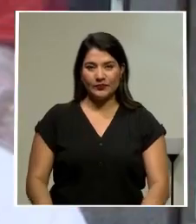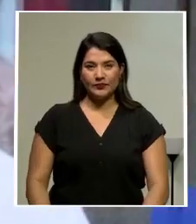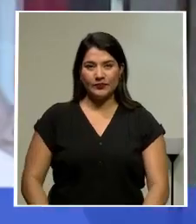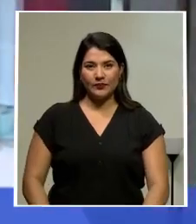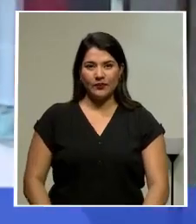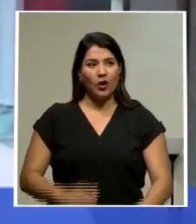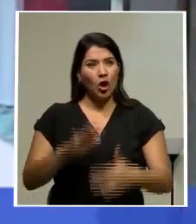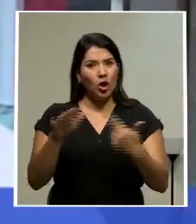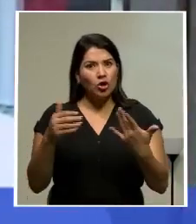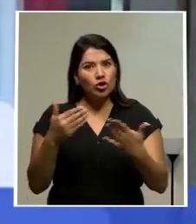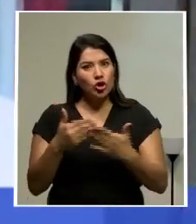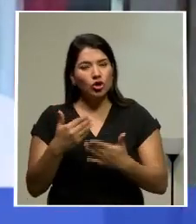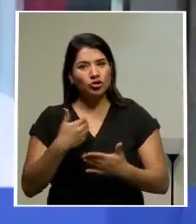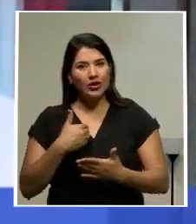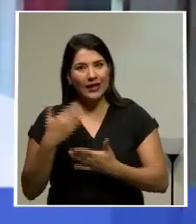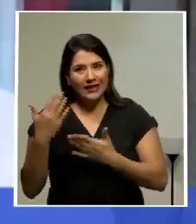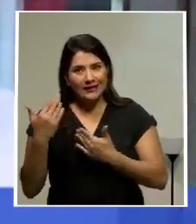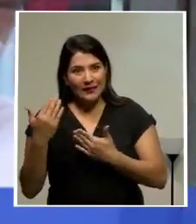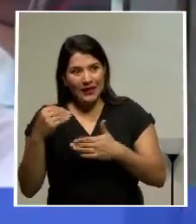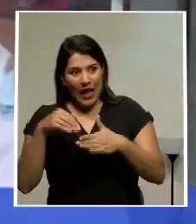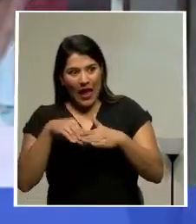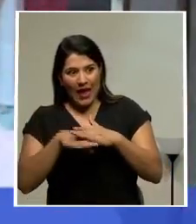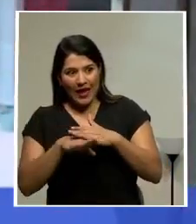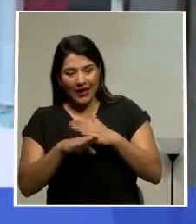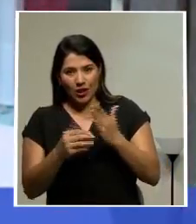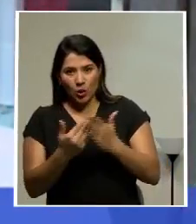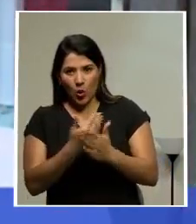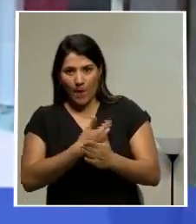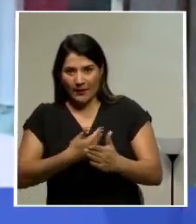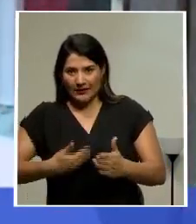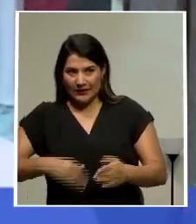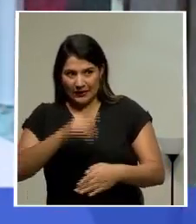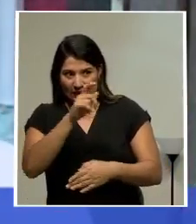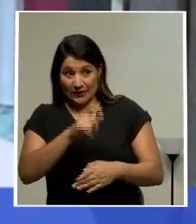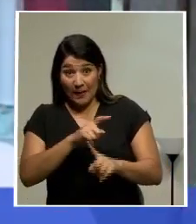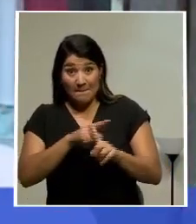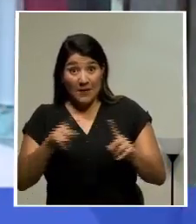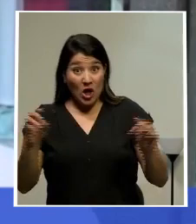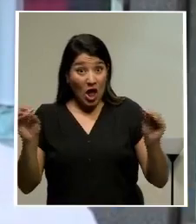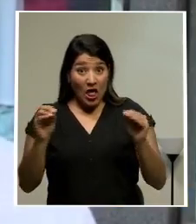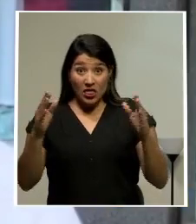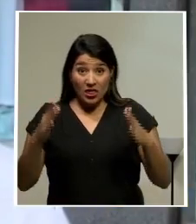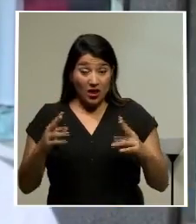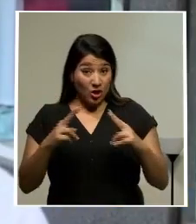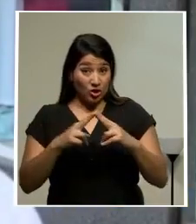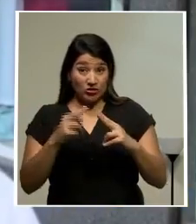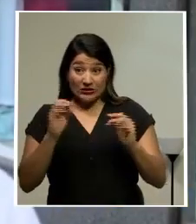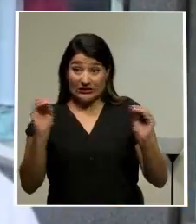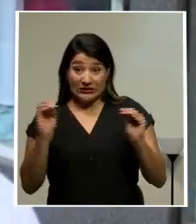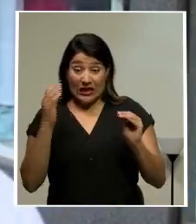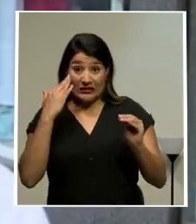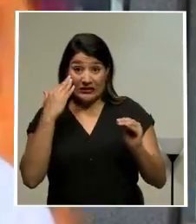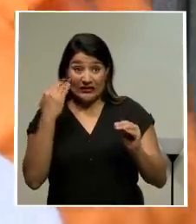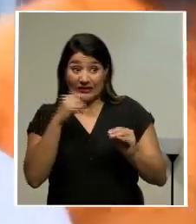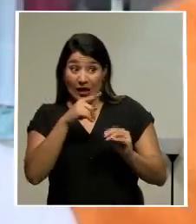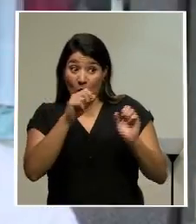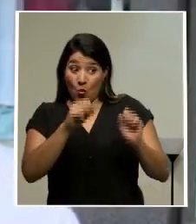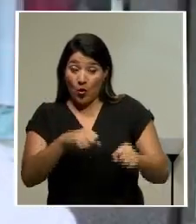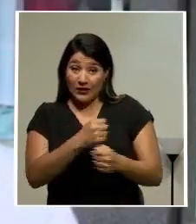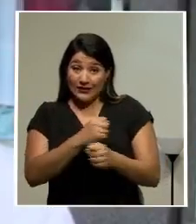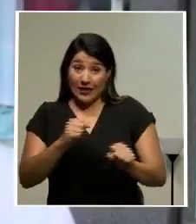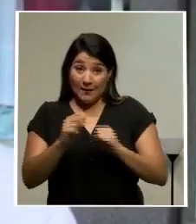Todos han puesto su esperanza en él, pero nadie lo conoce. Y nadie sabe si puede lograr el milagro de sacar al país de este agujero inflacionario.